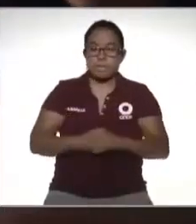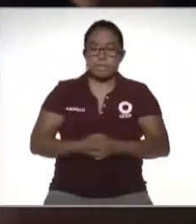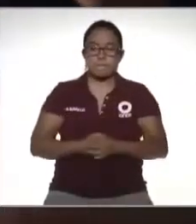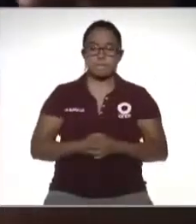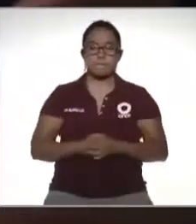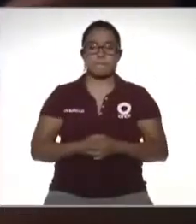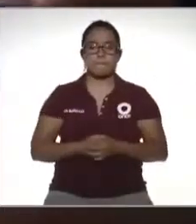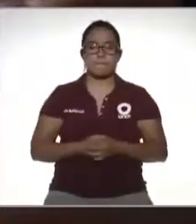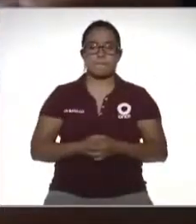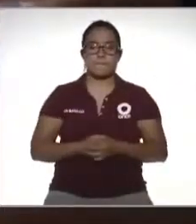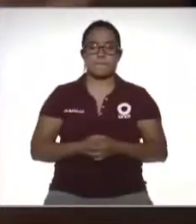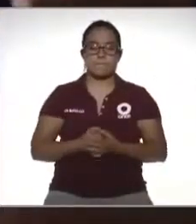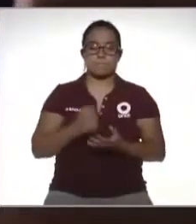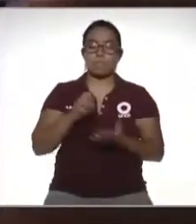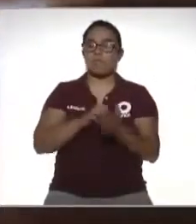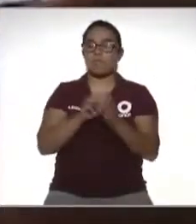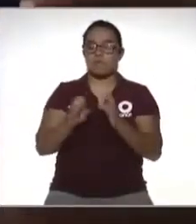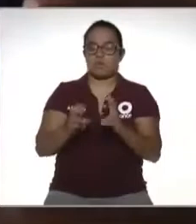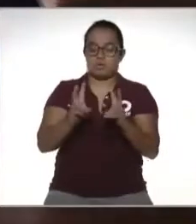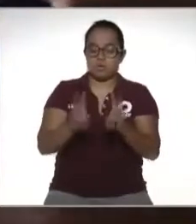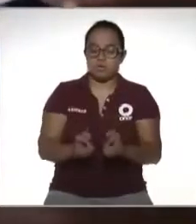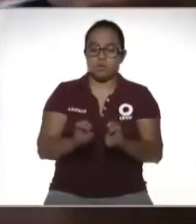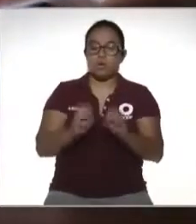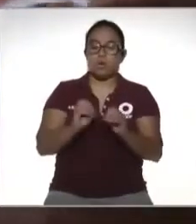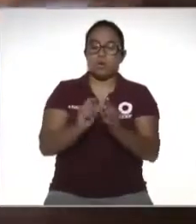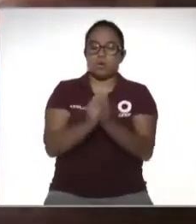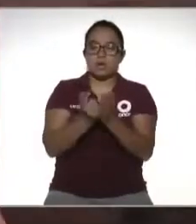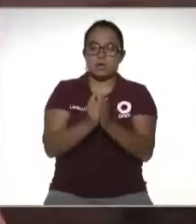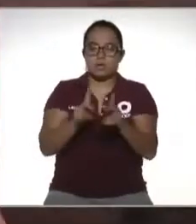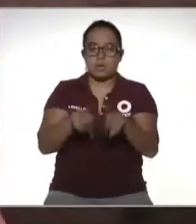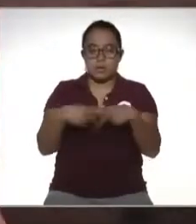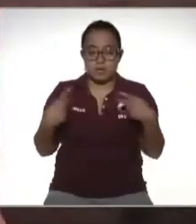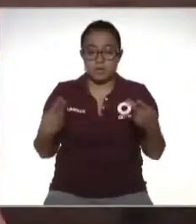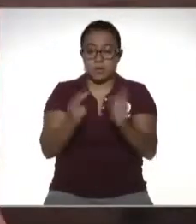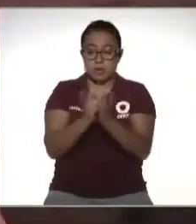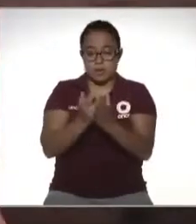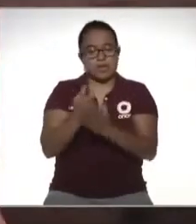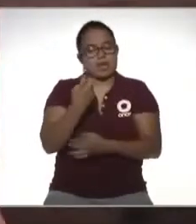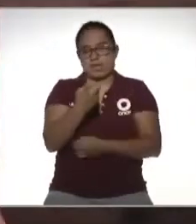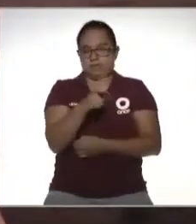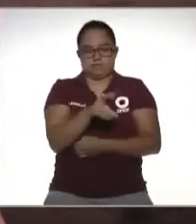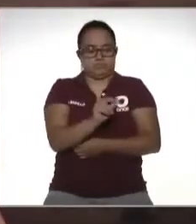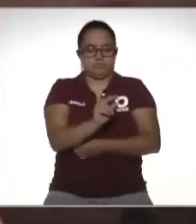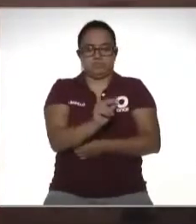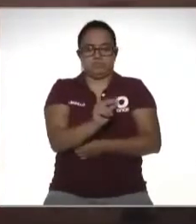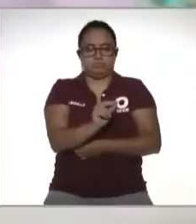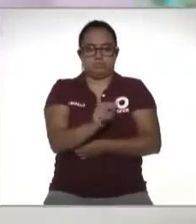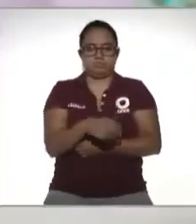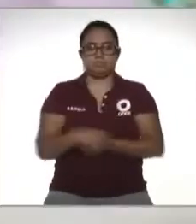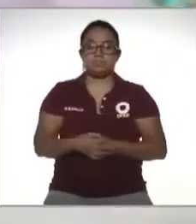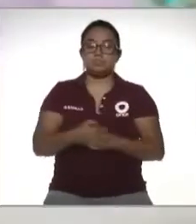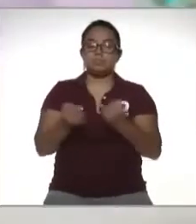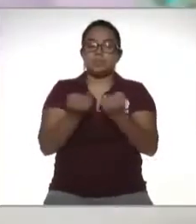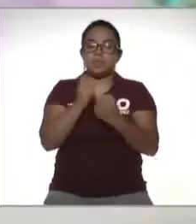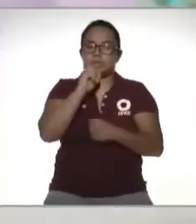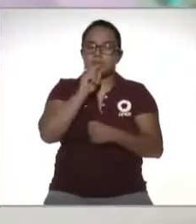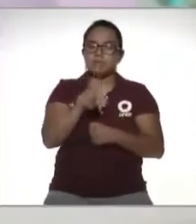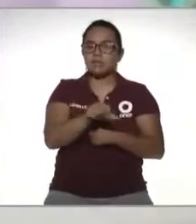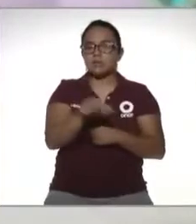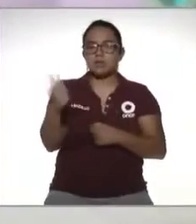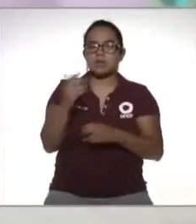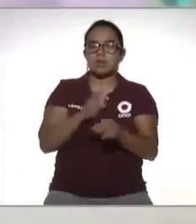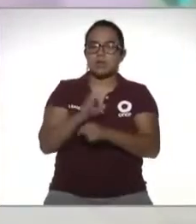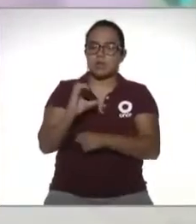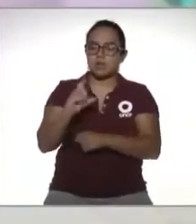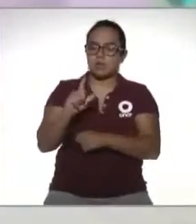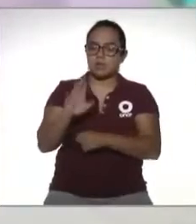aplica a la descarga o acceso a libros periódicos y revistas electrónicas también entran lo que son los